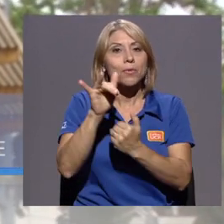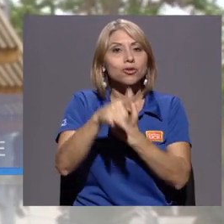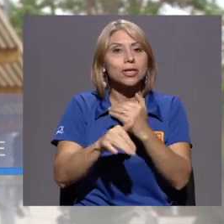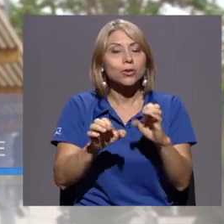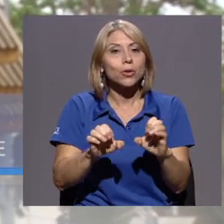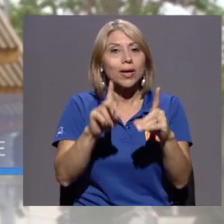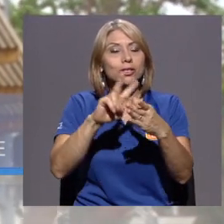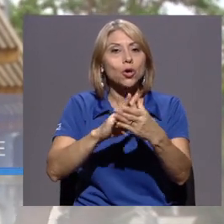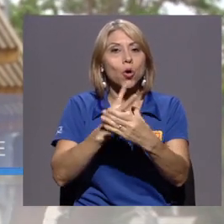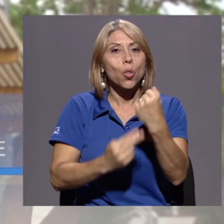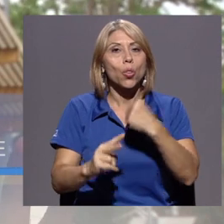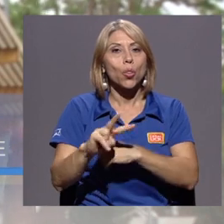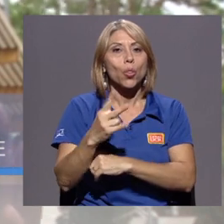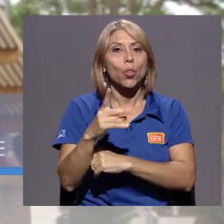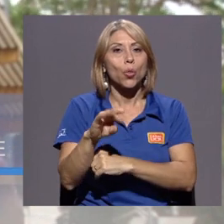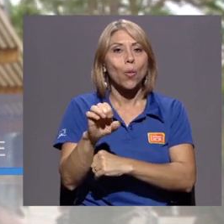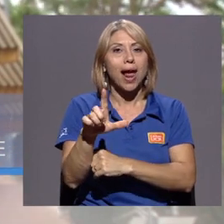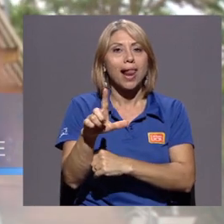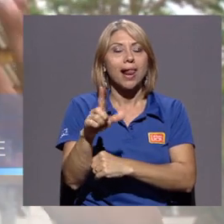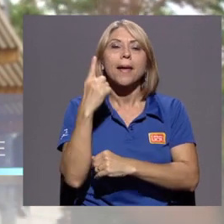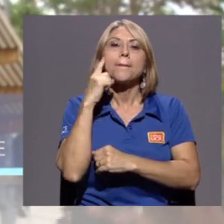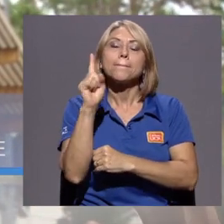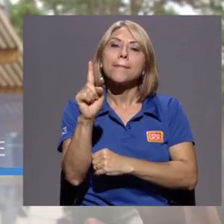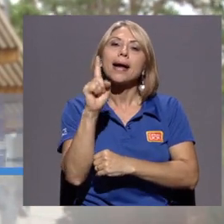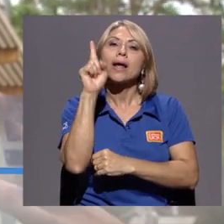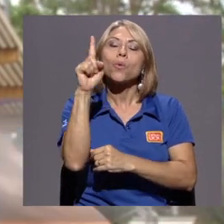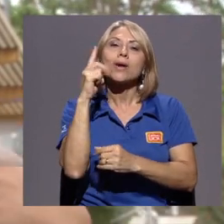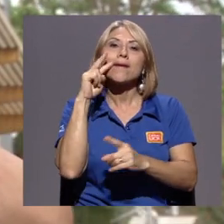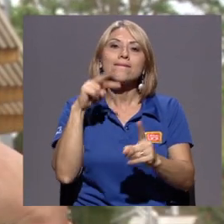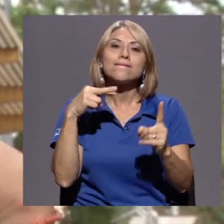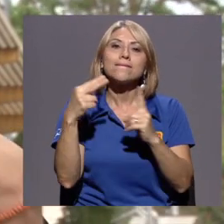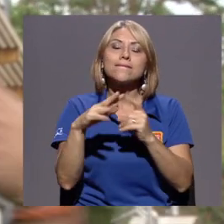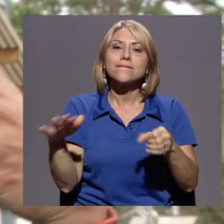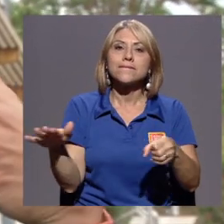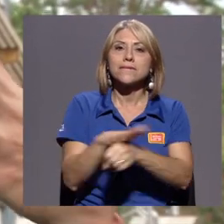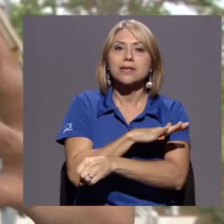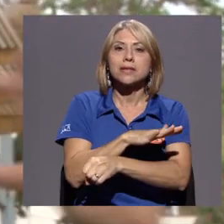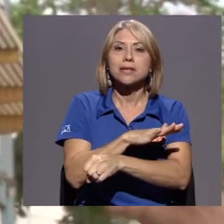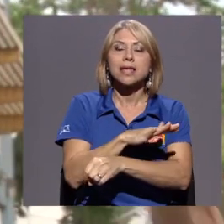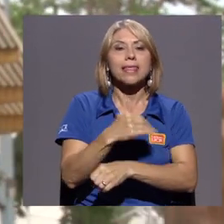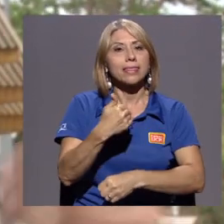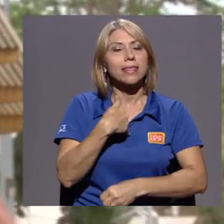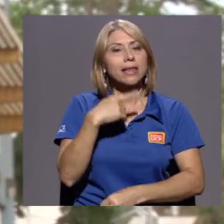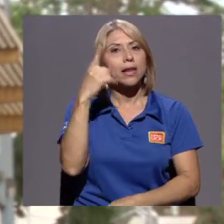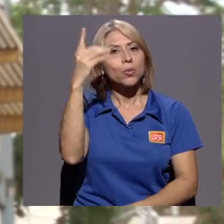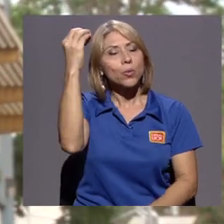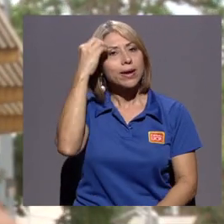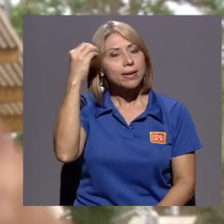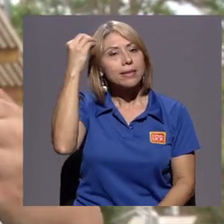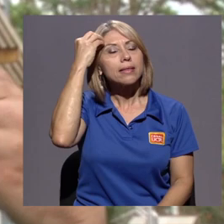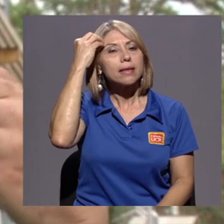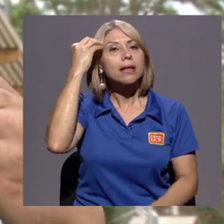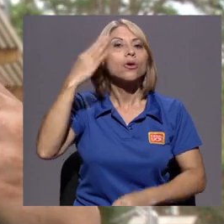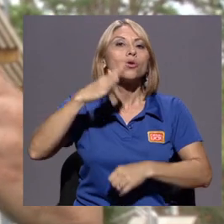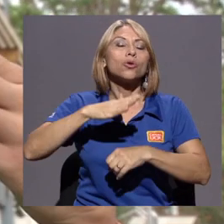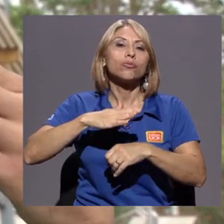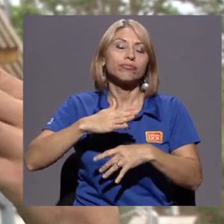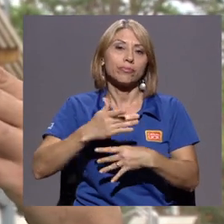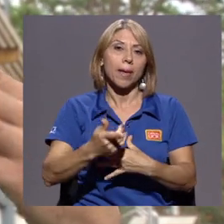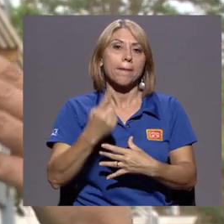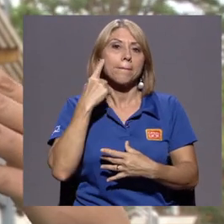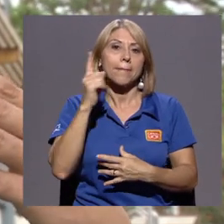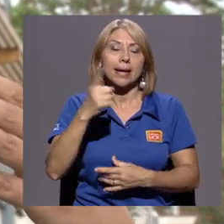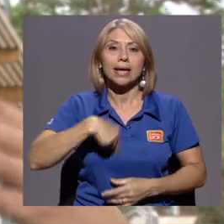para poder facilitar una visión más integral y poder formar un criterio sobre el cual